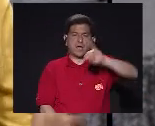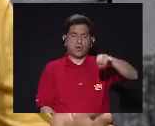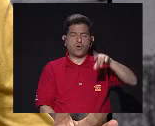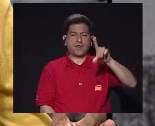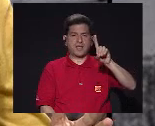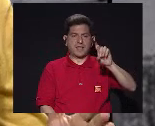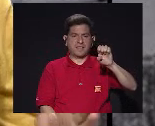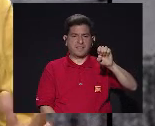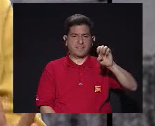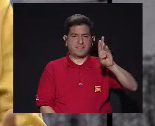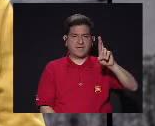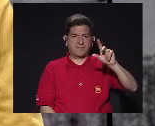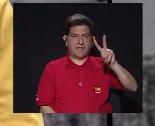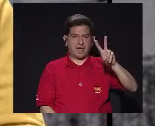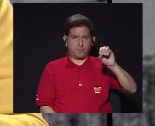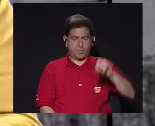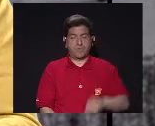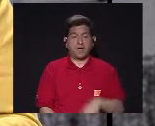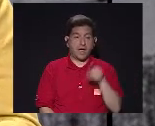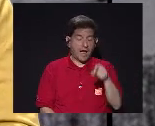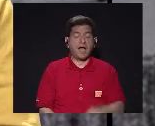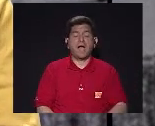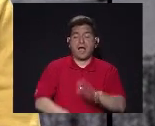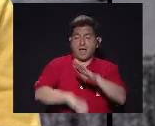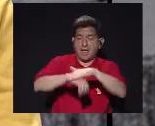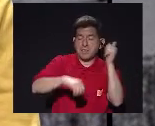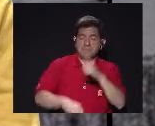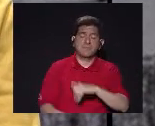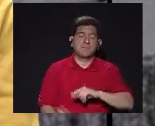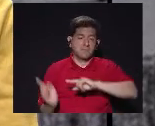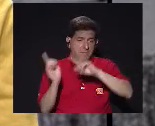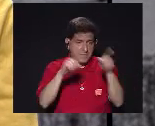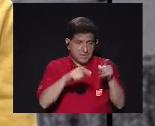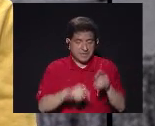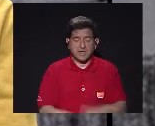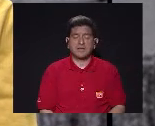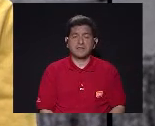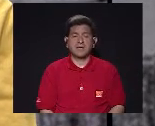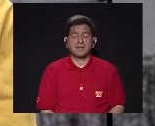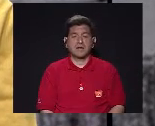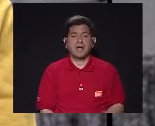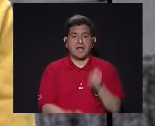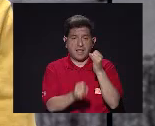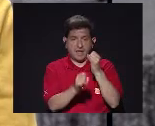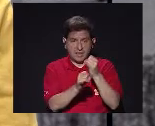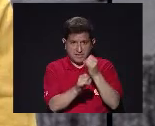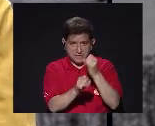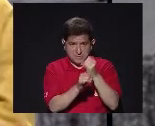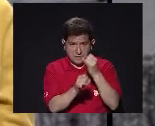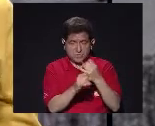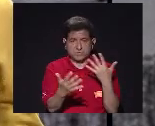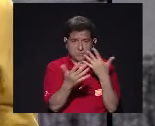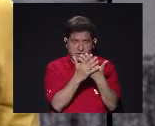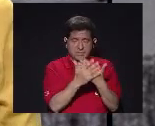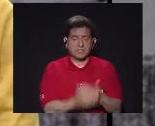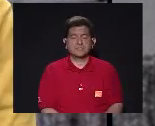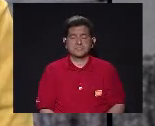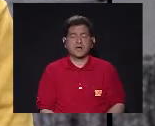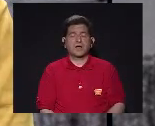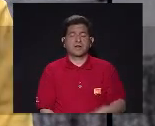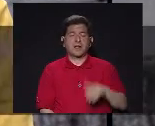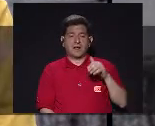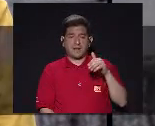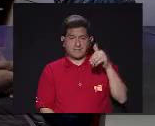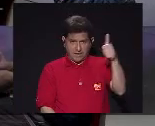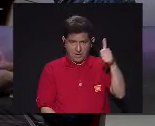En ese contexto Nos invitan a ir Al Centro de Atención Institucional La Reforma En ese momento Todavía no se llamaba Jorge